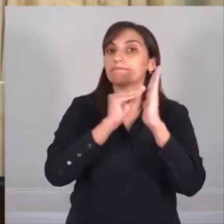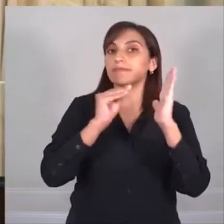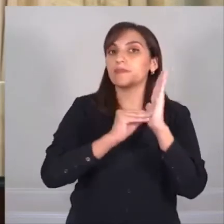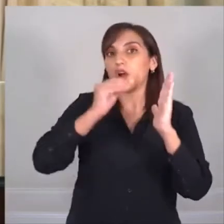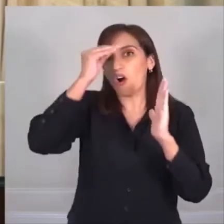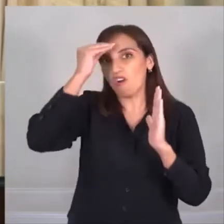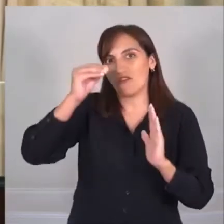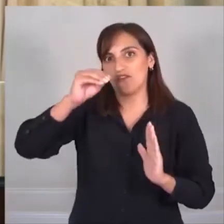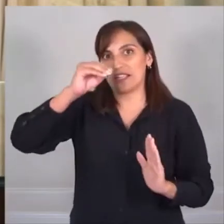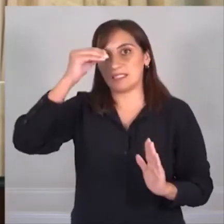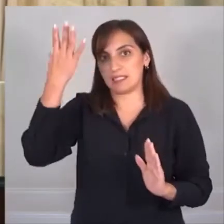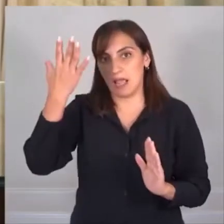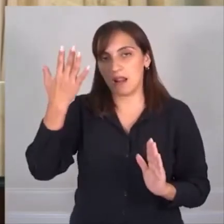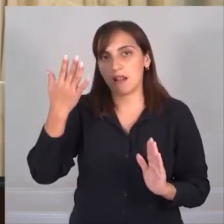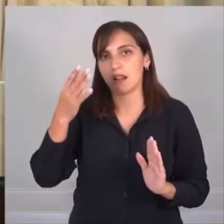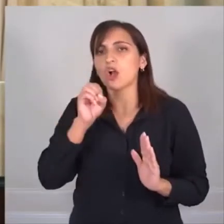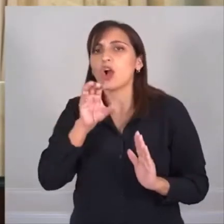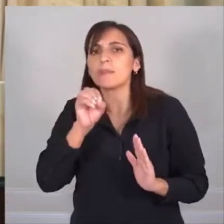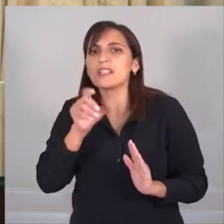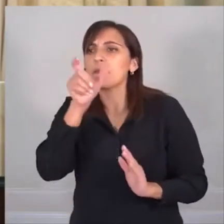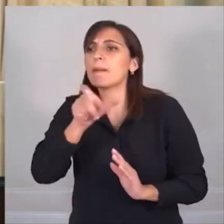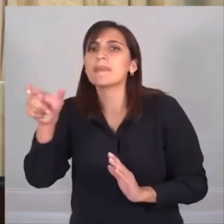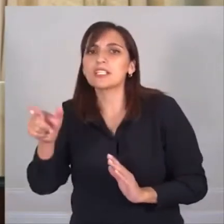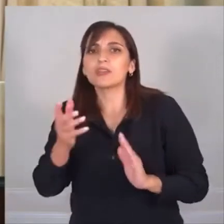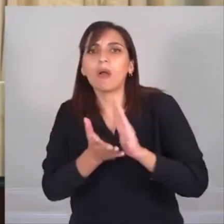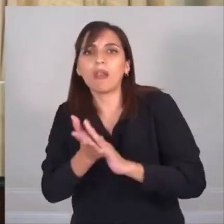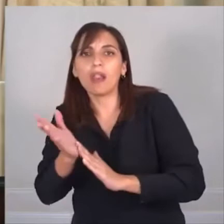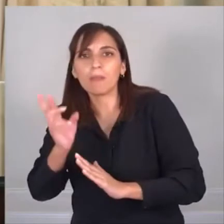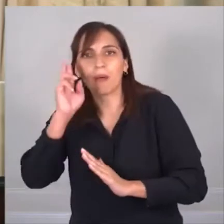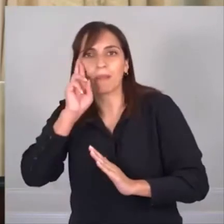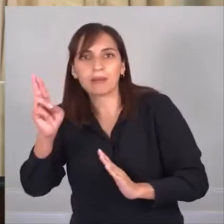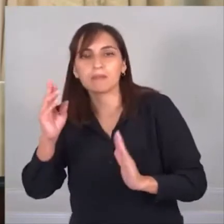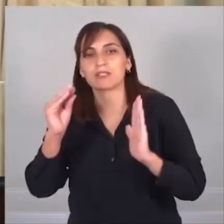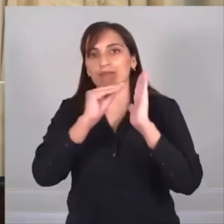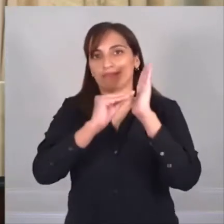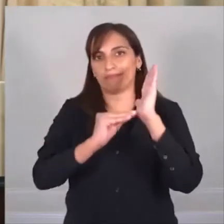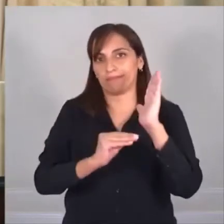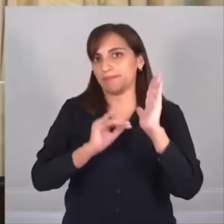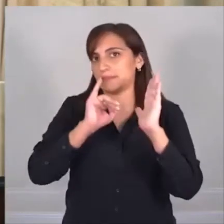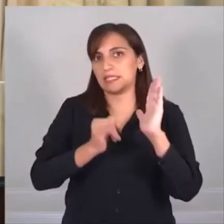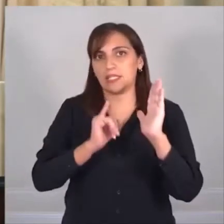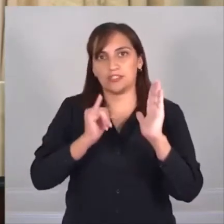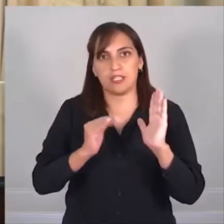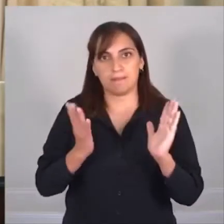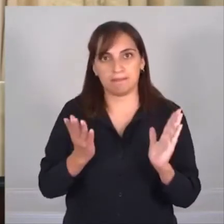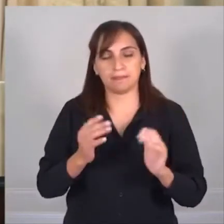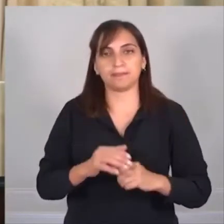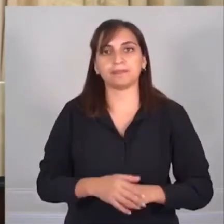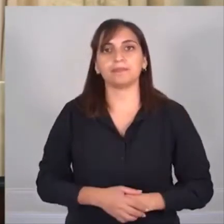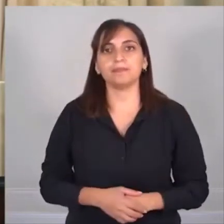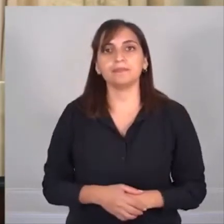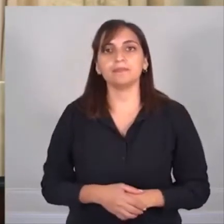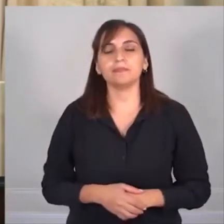inscriptas las personas que sean alcanzadas por estas excepciones.